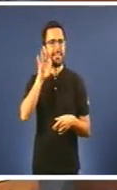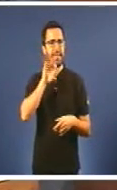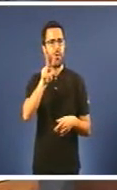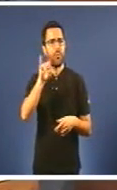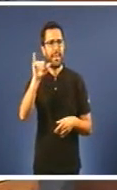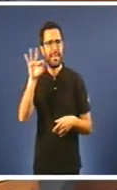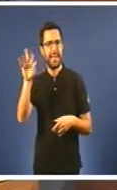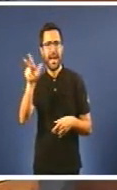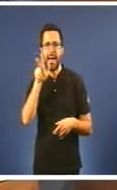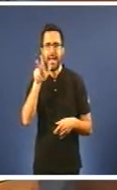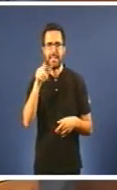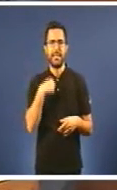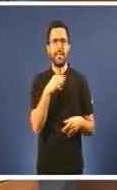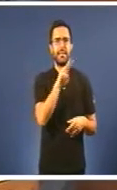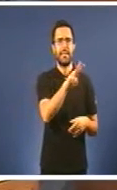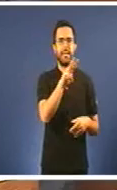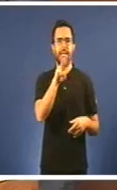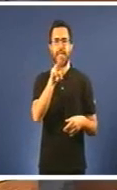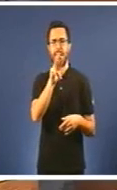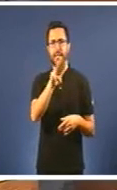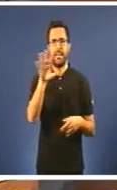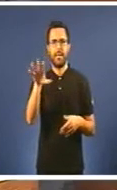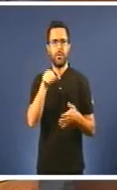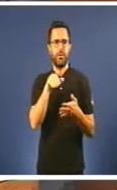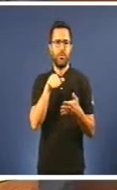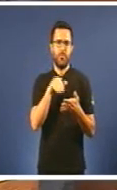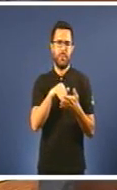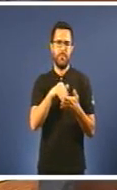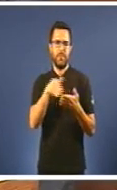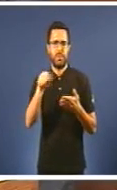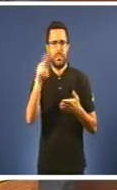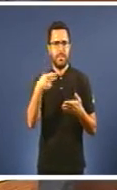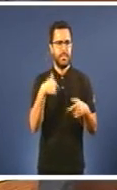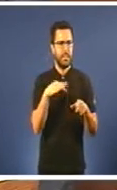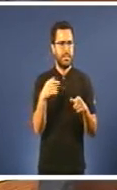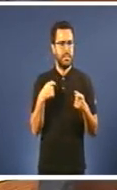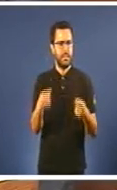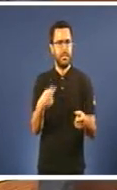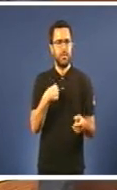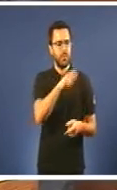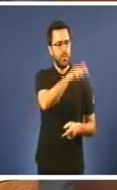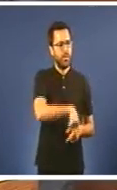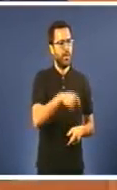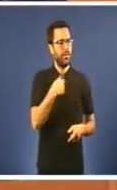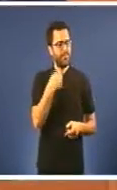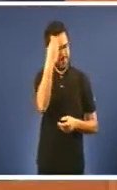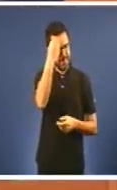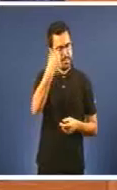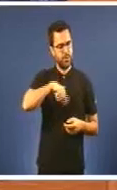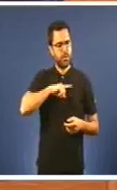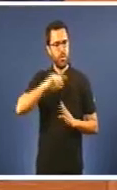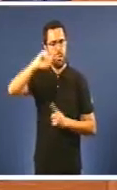pacientes Vostede cree que nos estamos disminuindo as capacidades farmacoterapéuticas